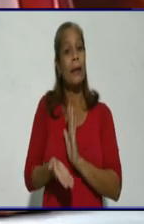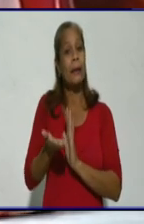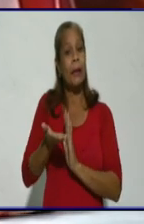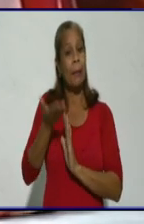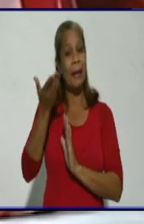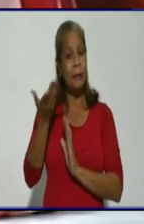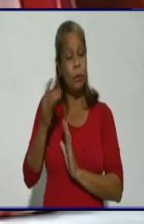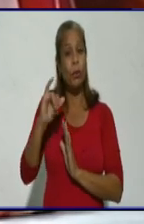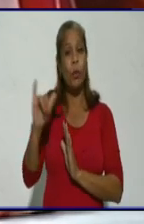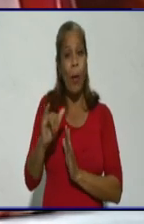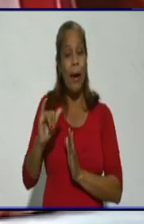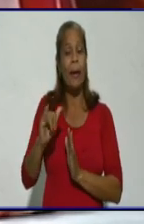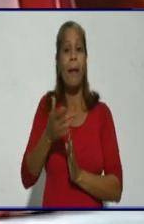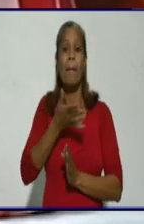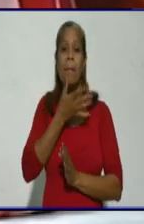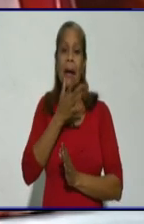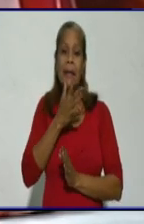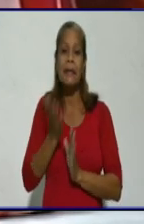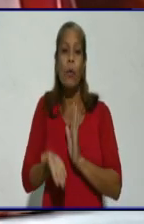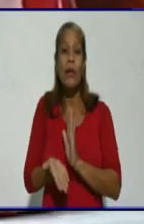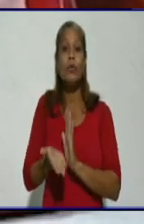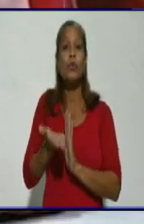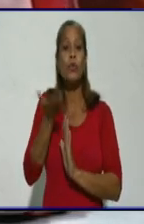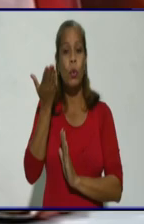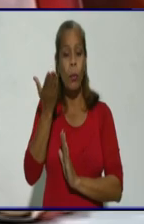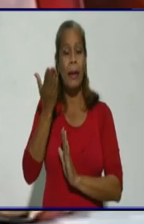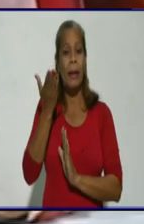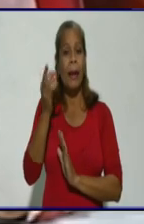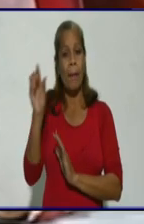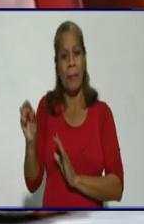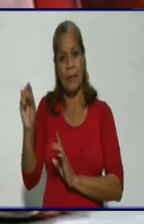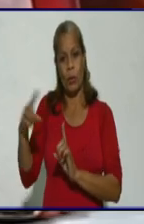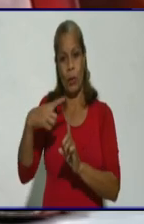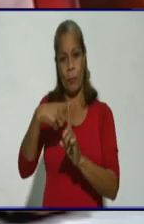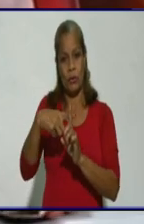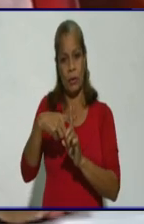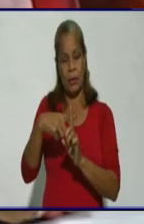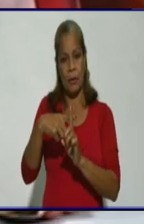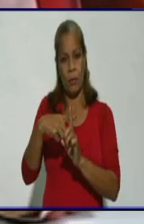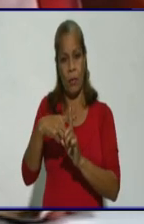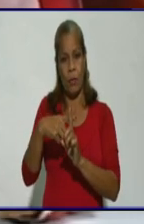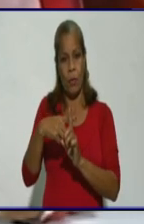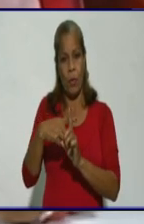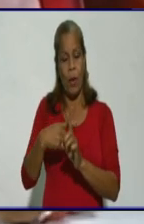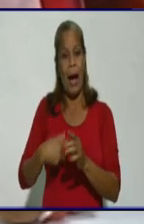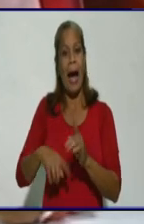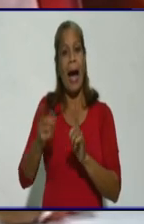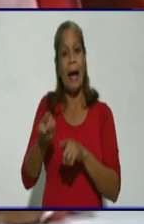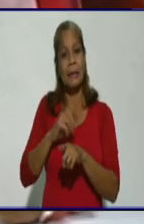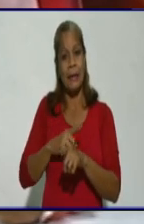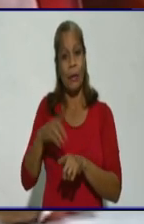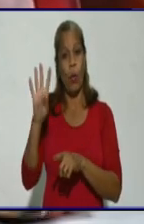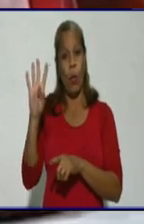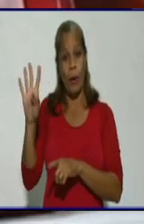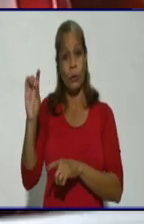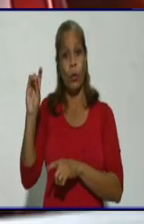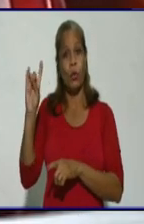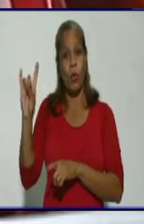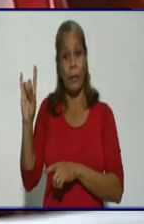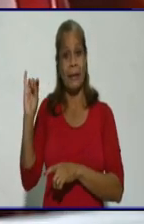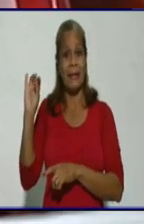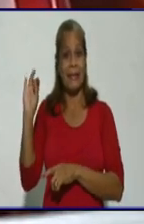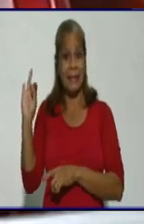también suben los casos positivos. Fíjense que ayer 17 muestras con 497 exámenes,